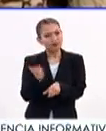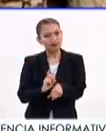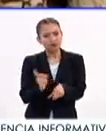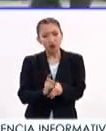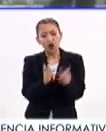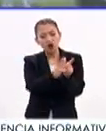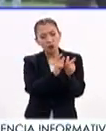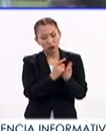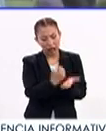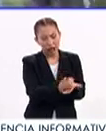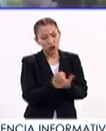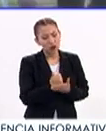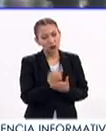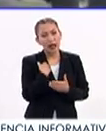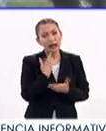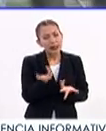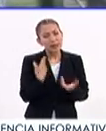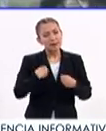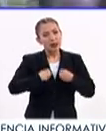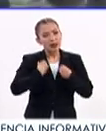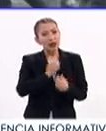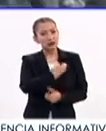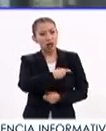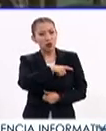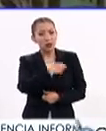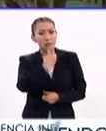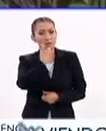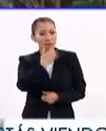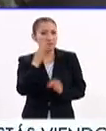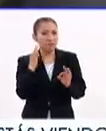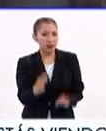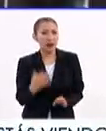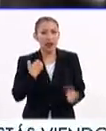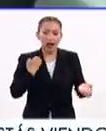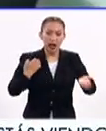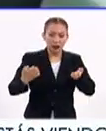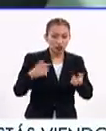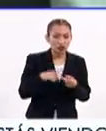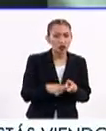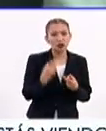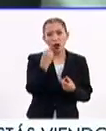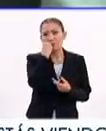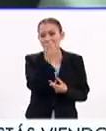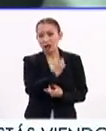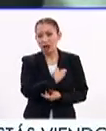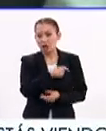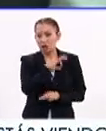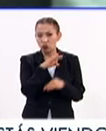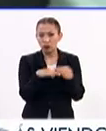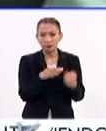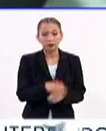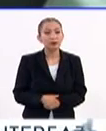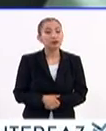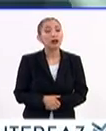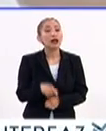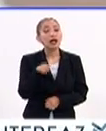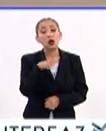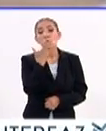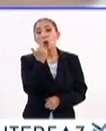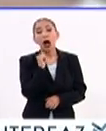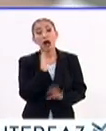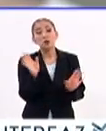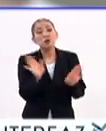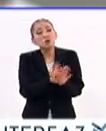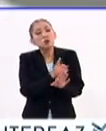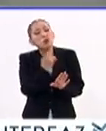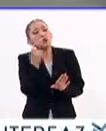buscar grupos de apoyo y tener un estilo de vida sano, es decir, hacer ejercicio y comer sanamente. A pesar de que no existe